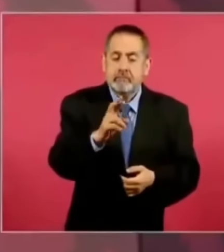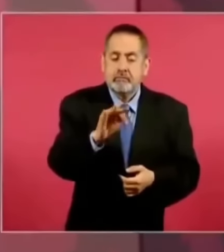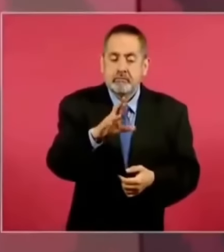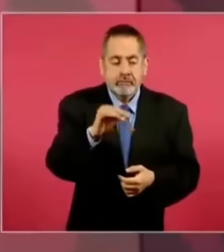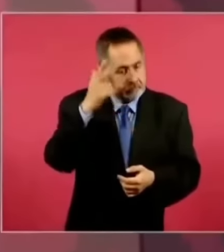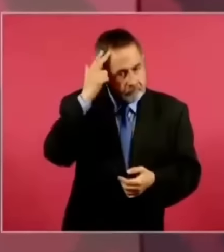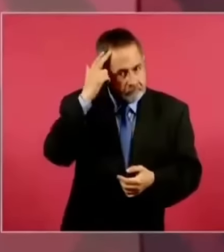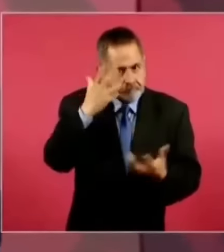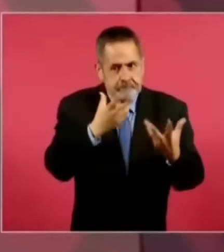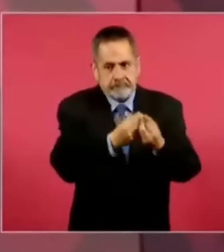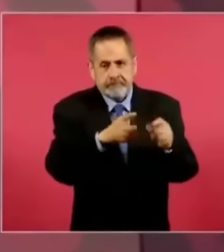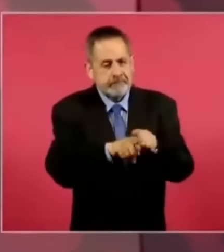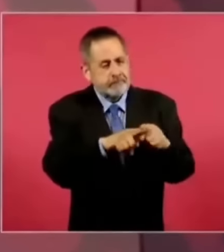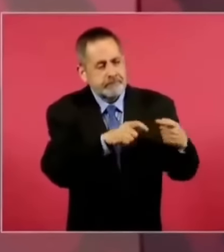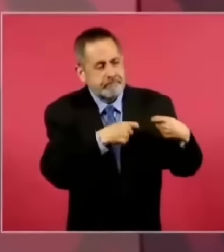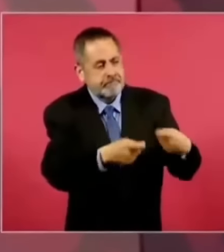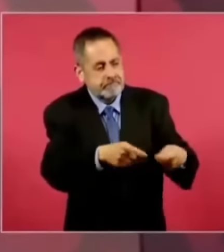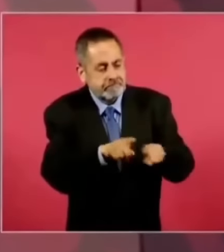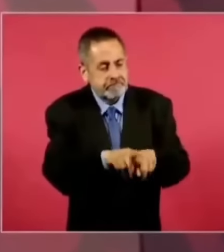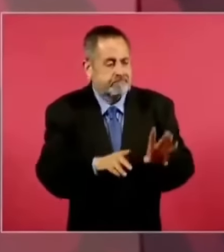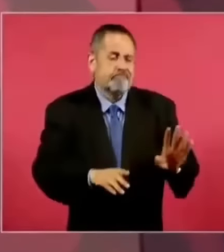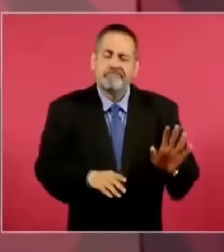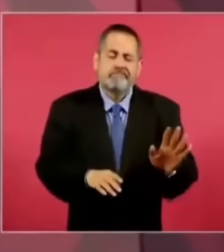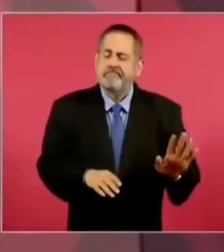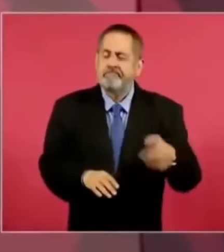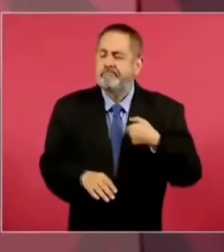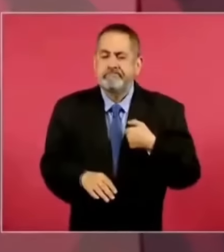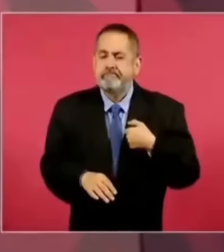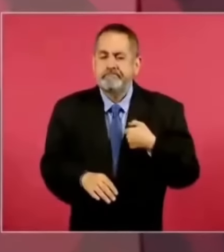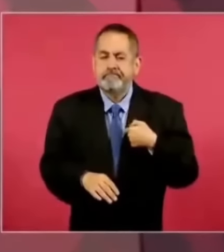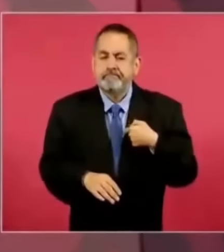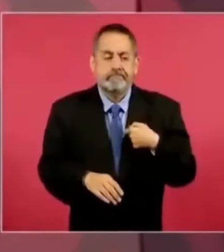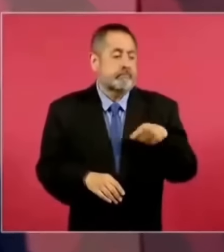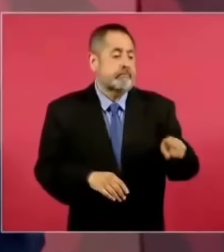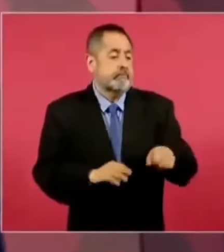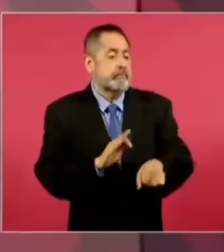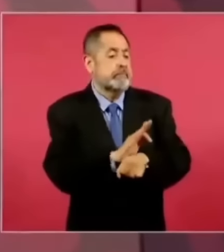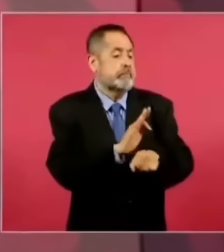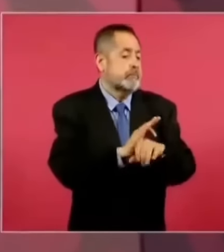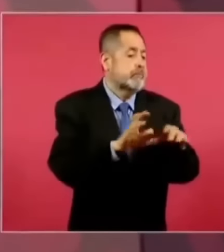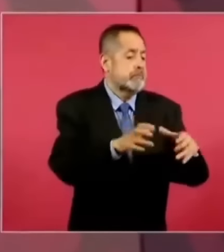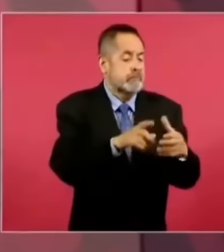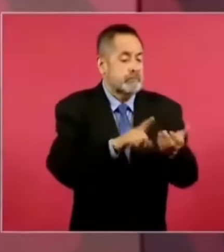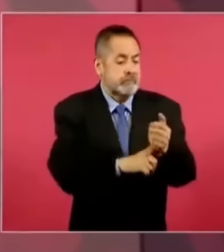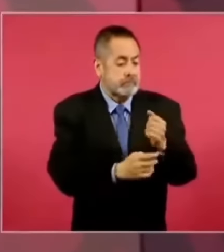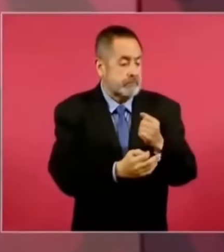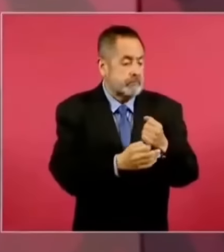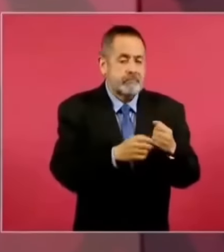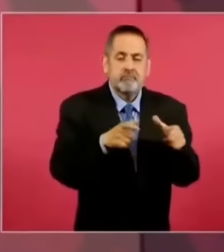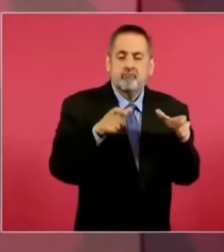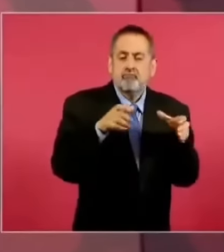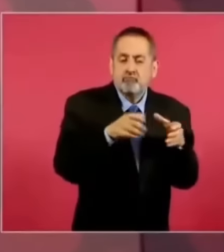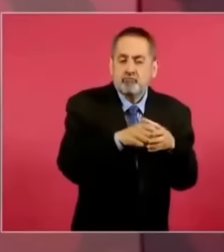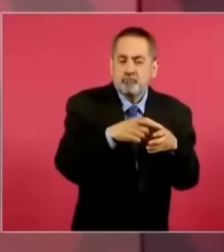y es proteger a las minorías,